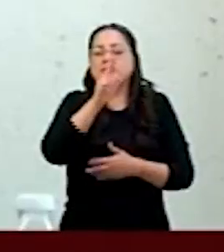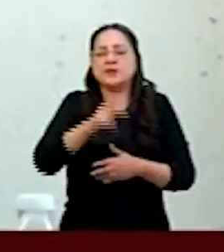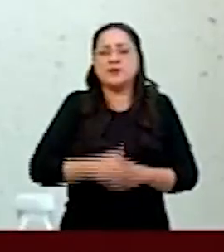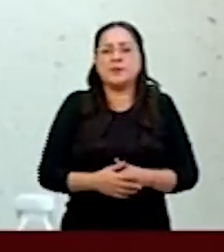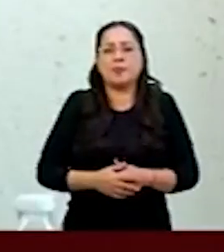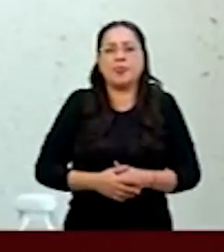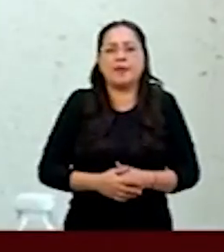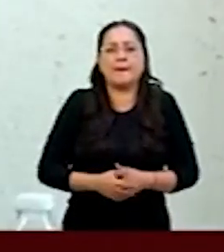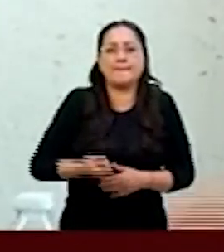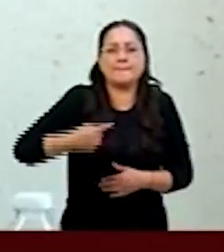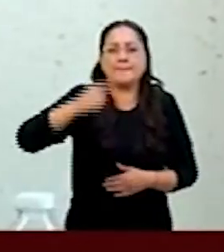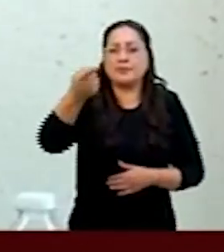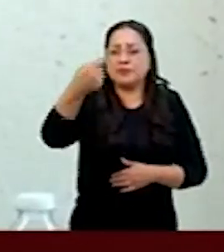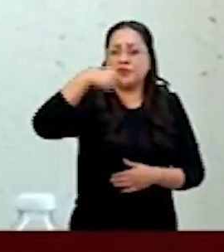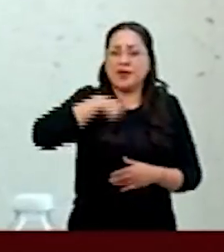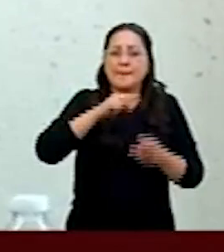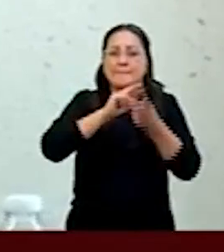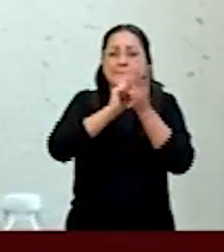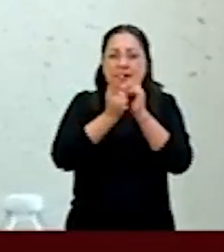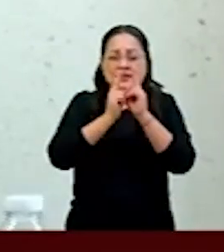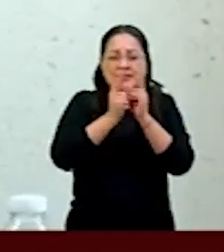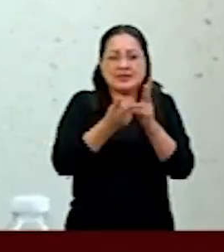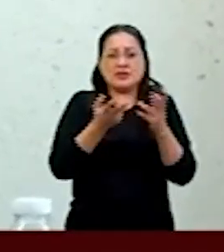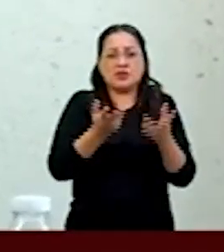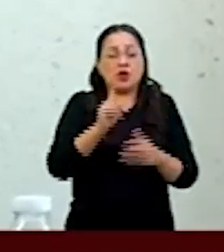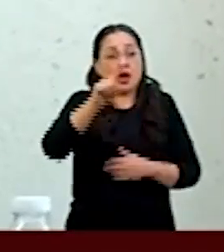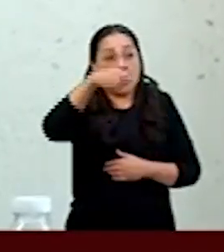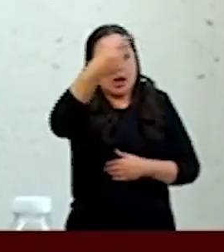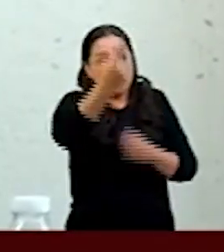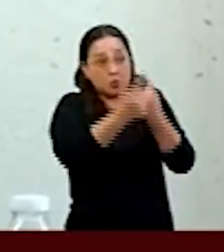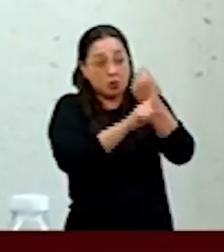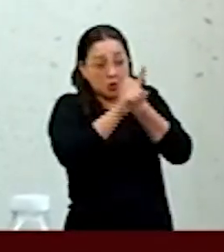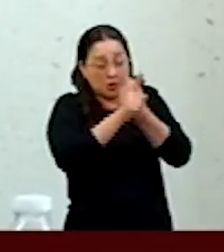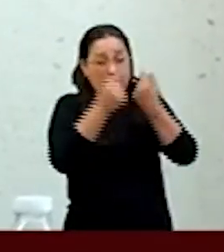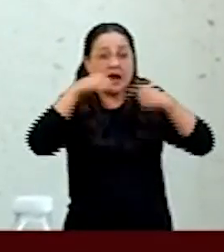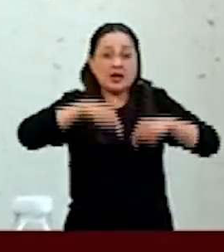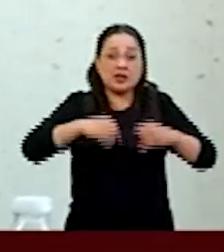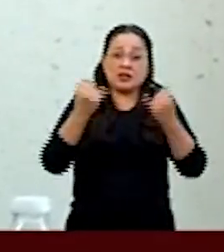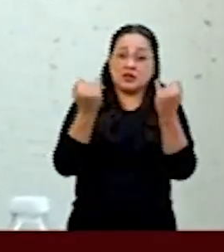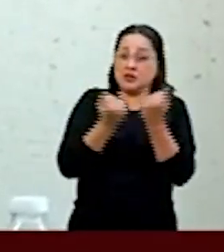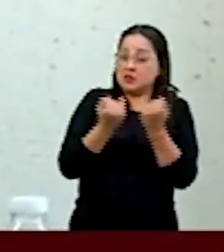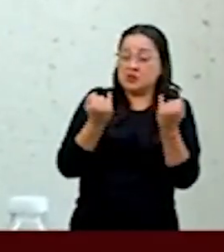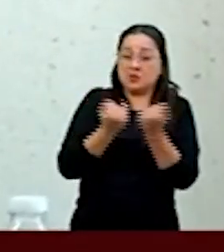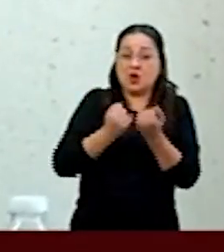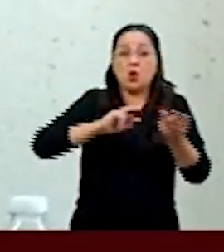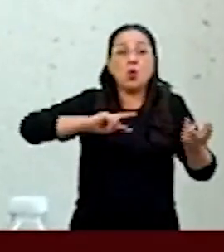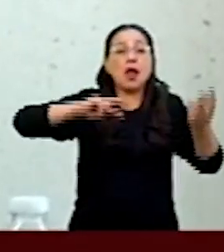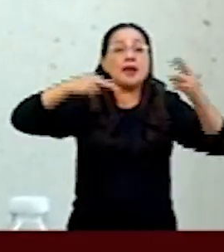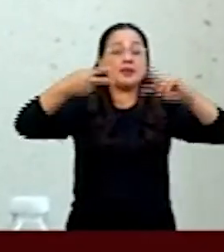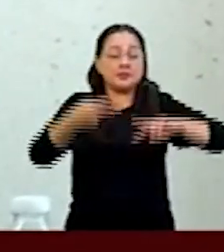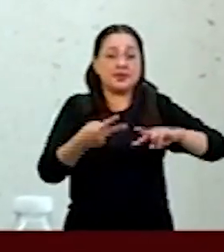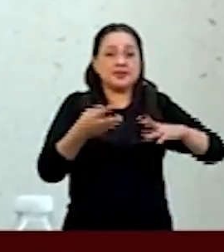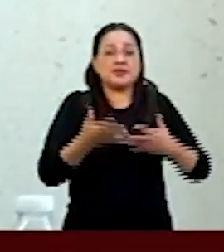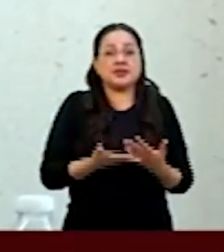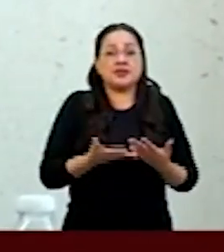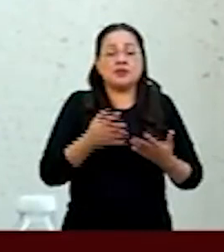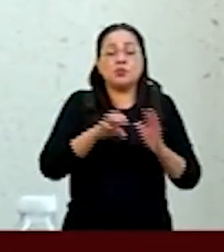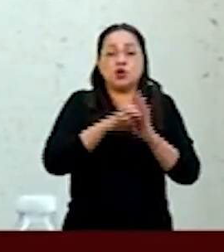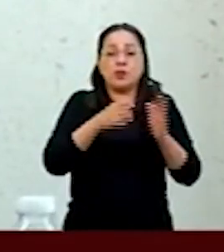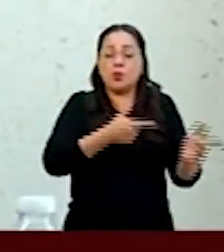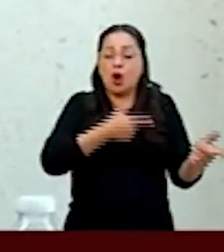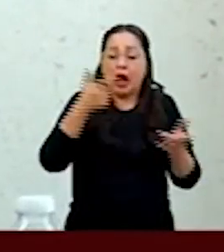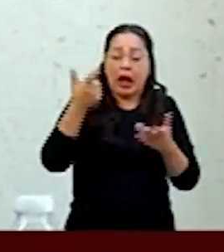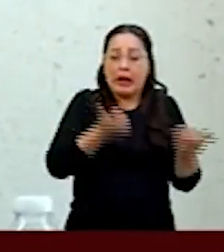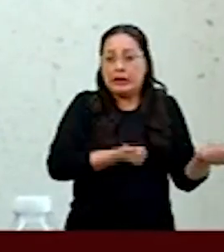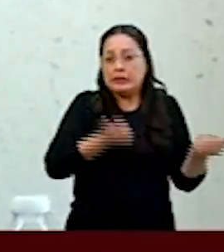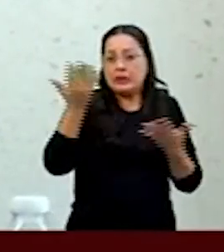Somos vecinos y lo que nos impacta a nosotros le impacta a ustedes directamente, el tráfico de armas también.